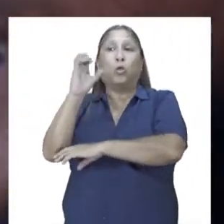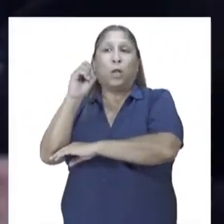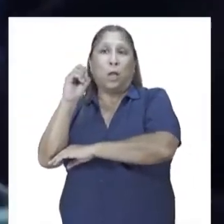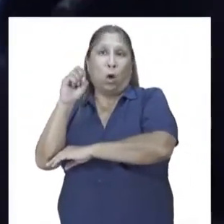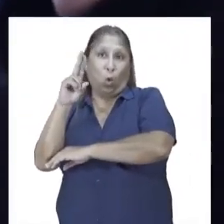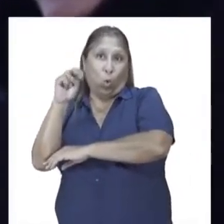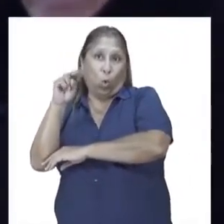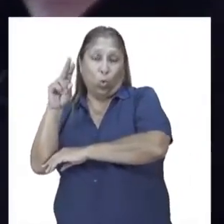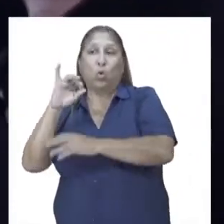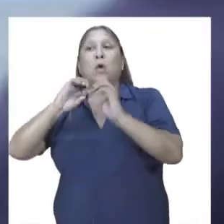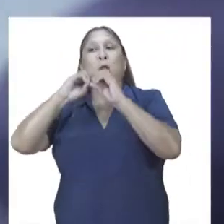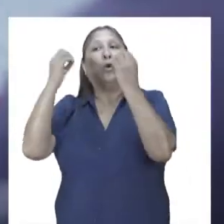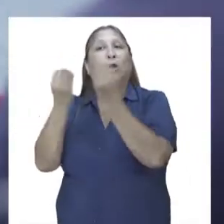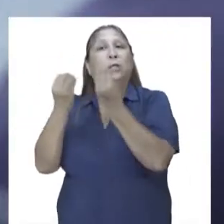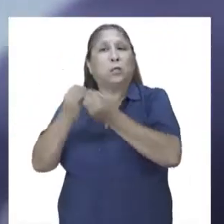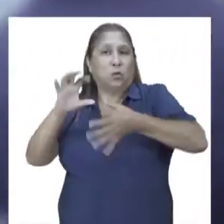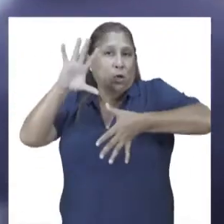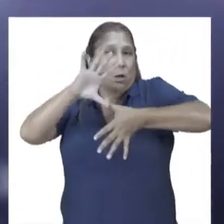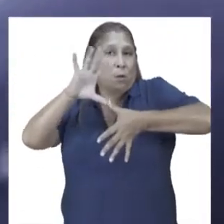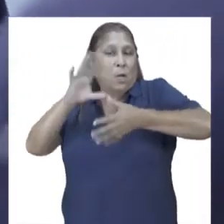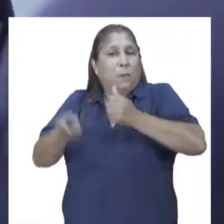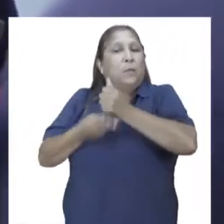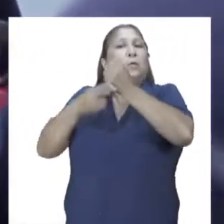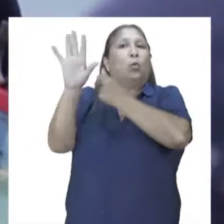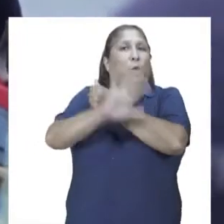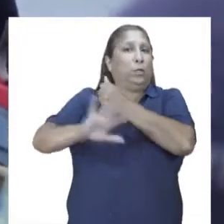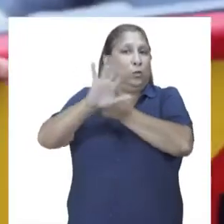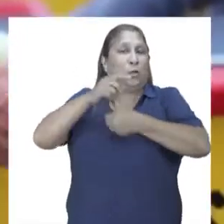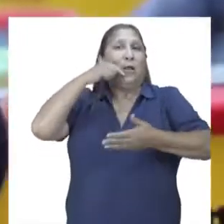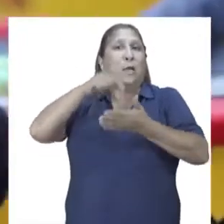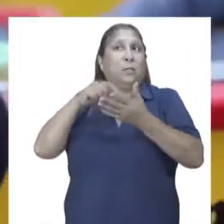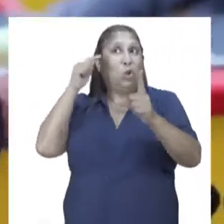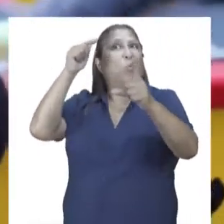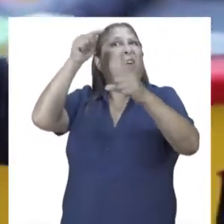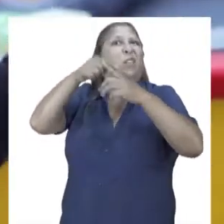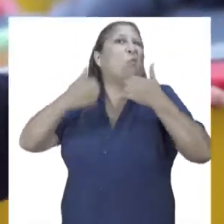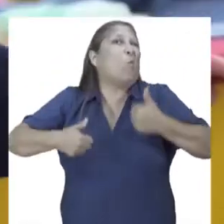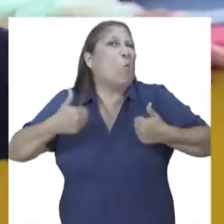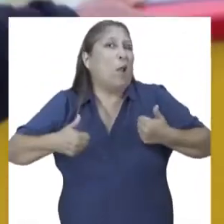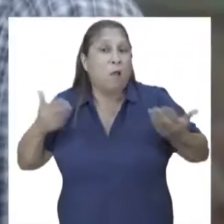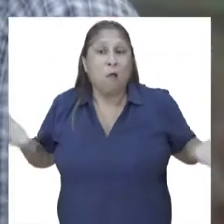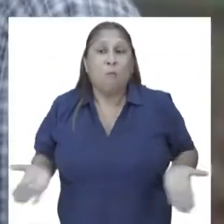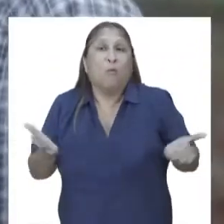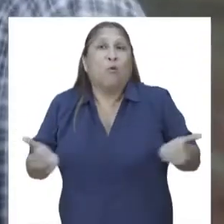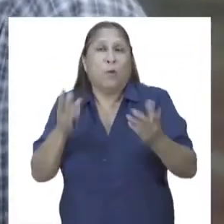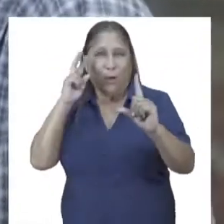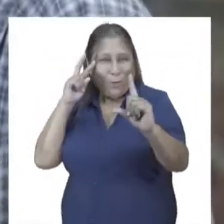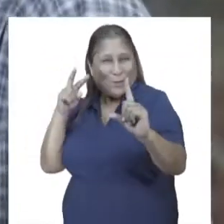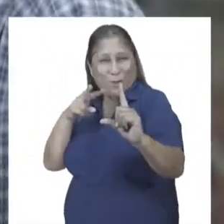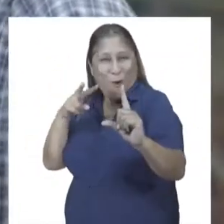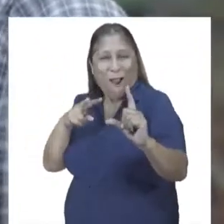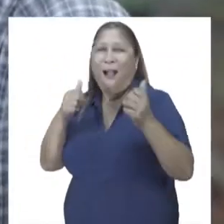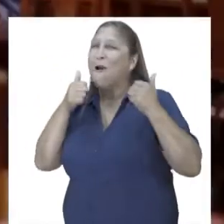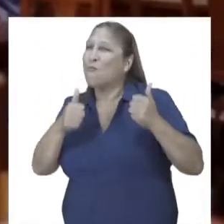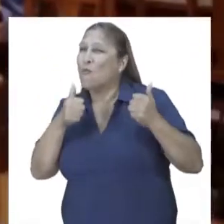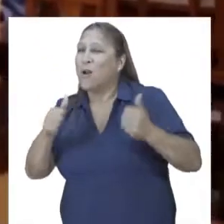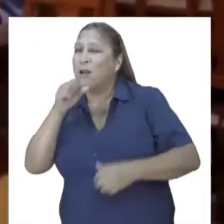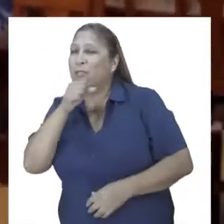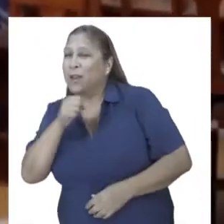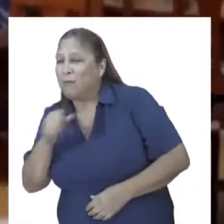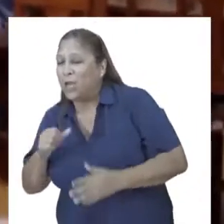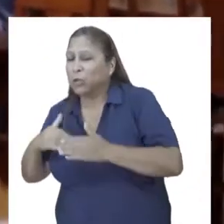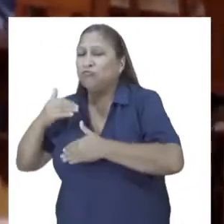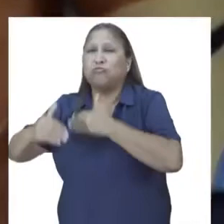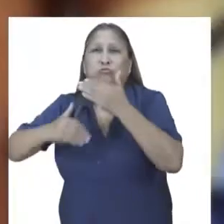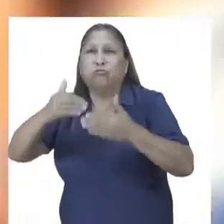Unidas y la Organización Iberoamericana de Seguridad Social. El objetivo del concurso es promover una visión positiva de la vejez y el envejecimiento